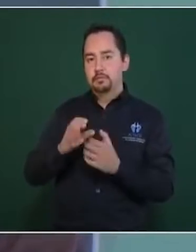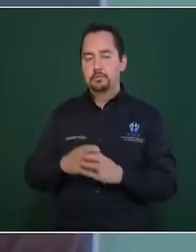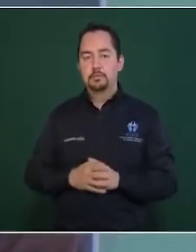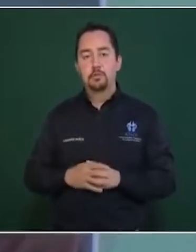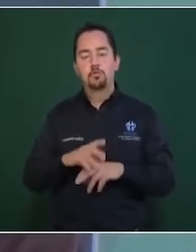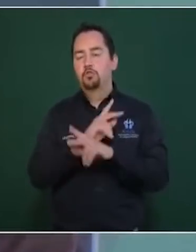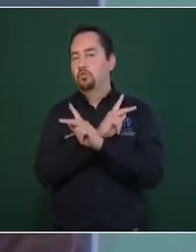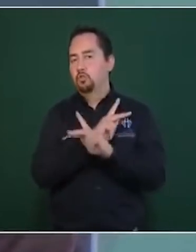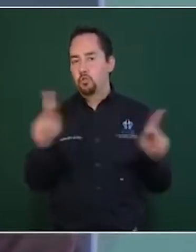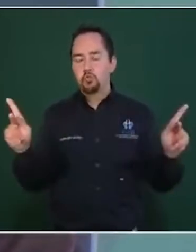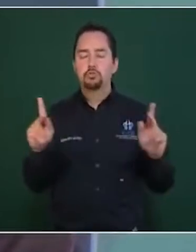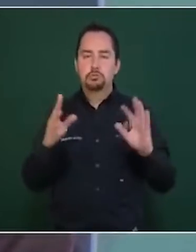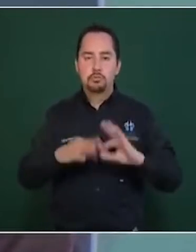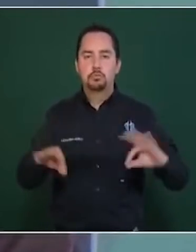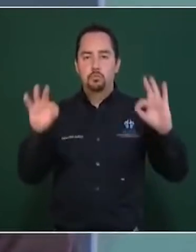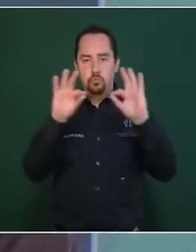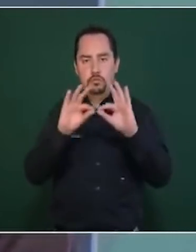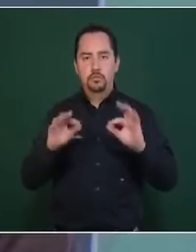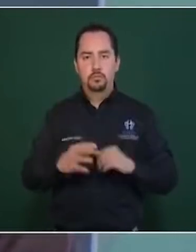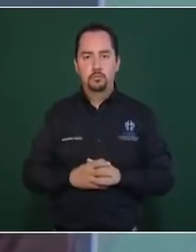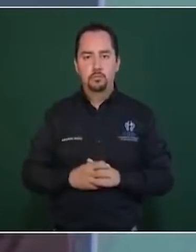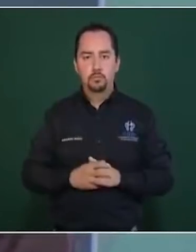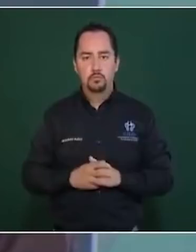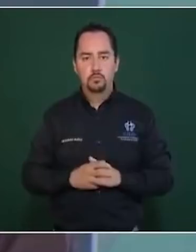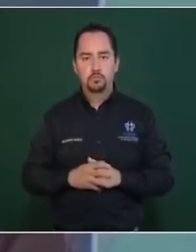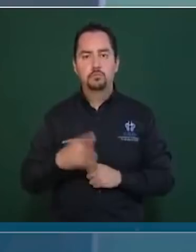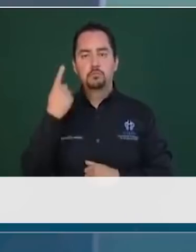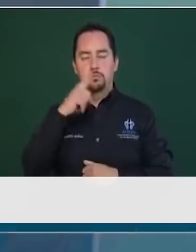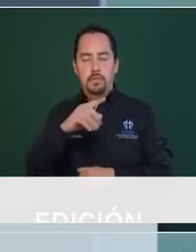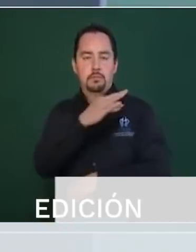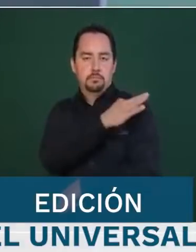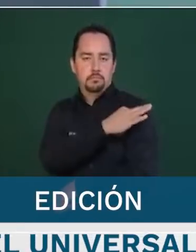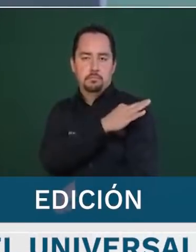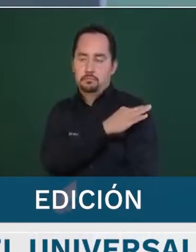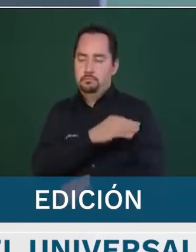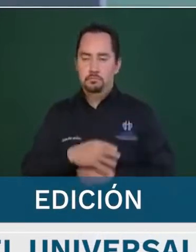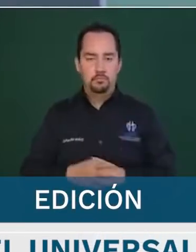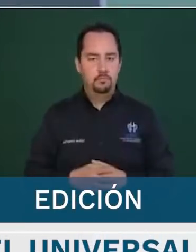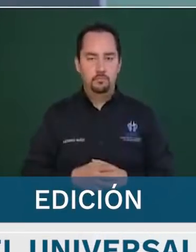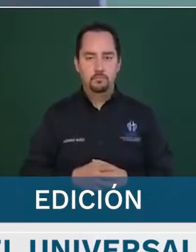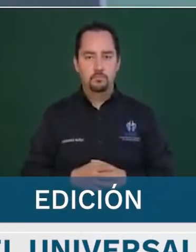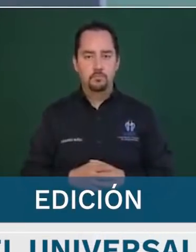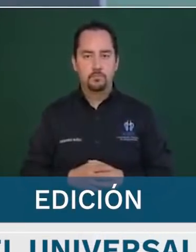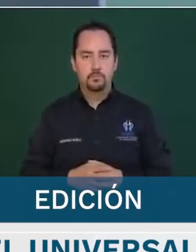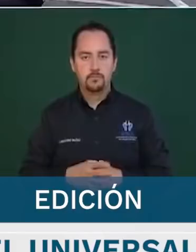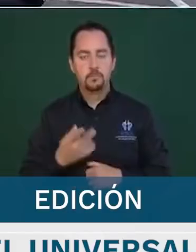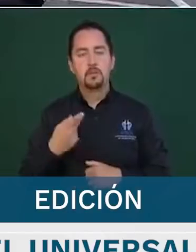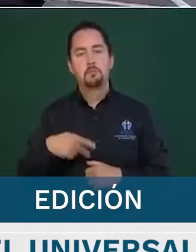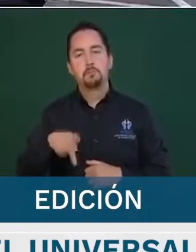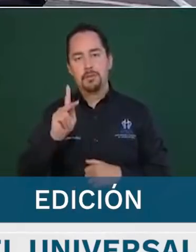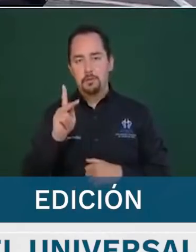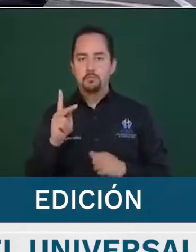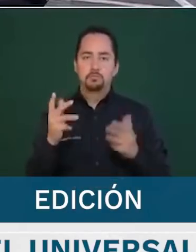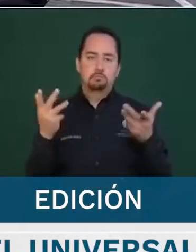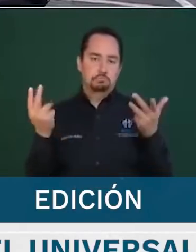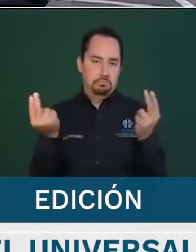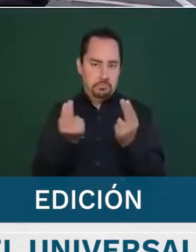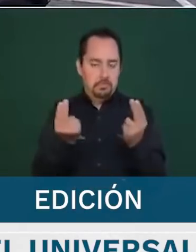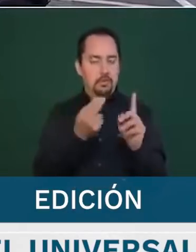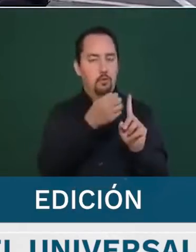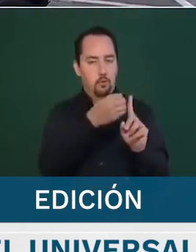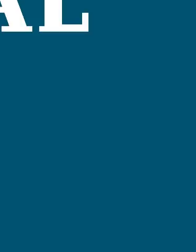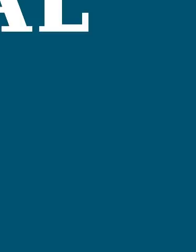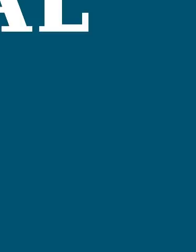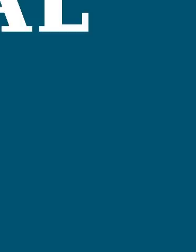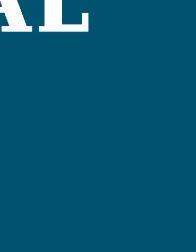todos son prioritarios. Para la vacuna, pero va de acuerdo a un programa.